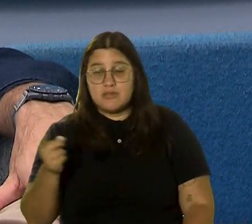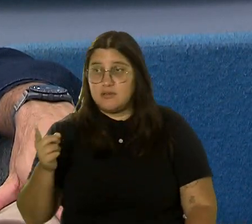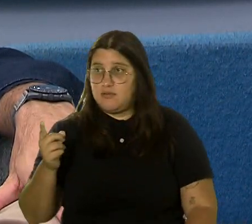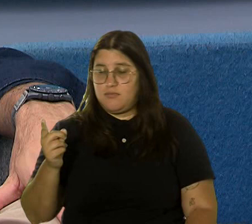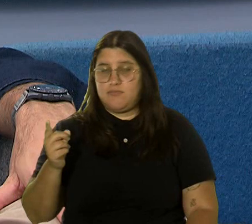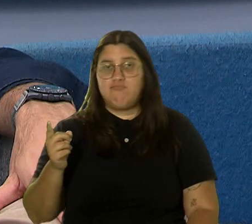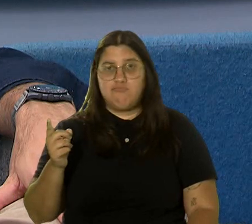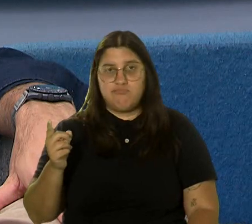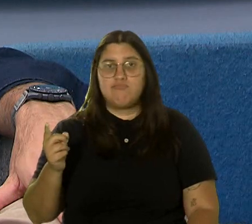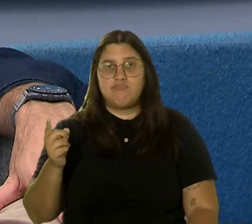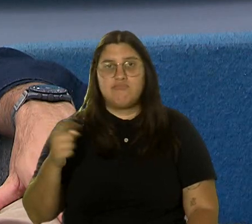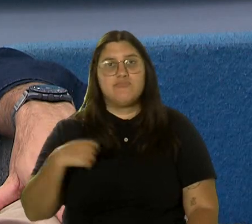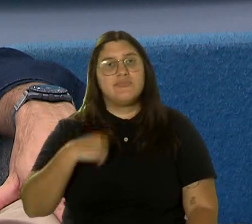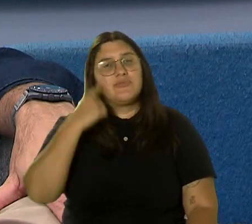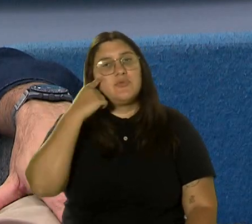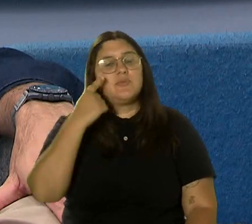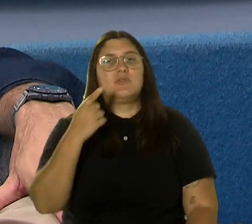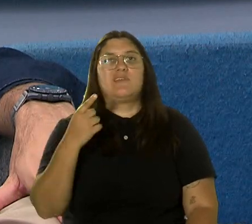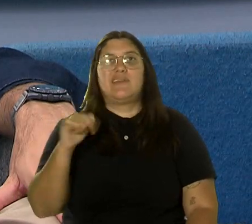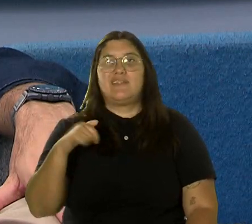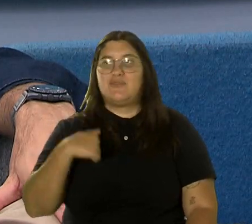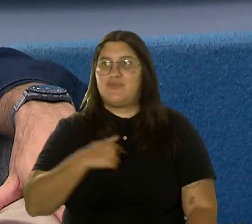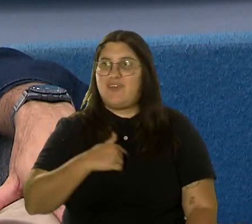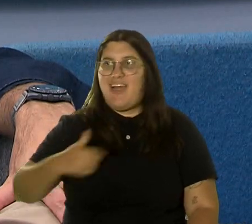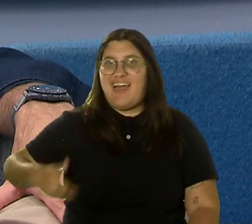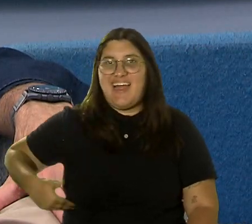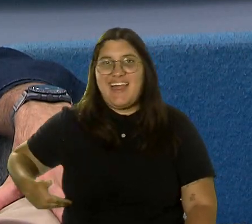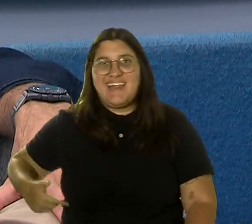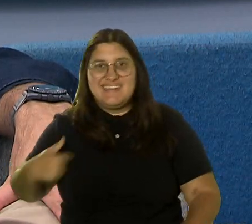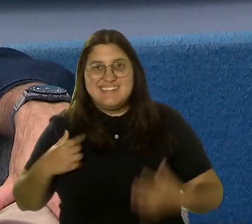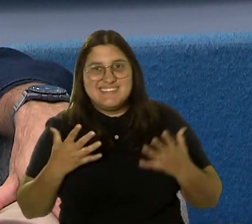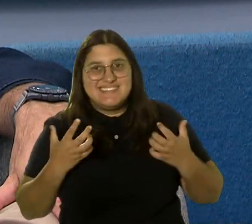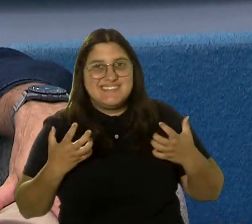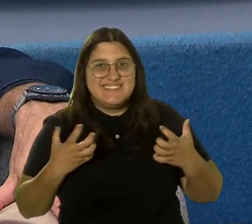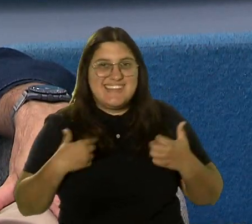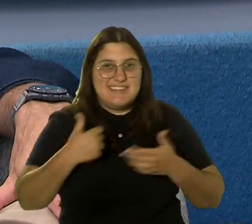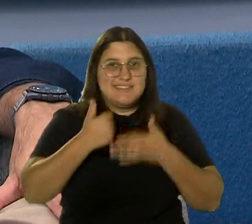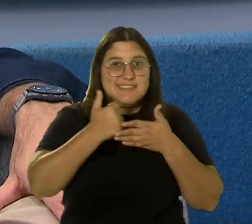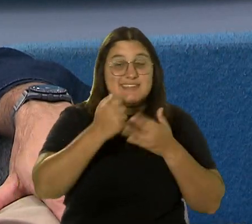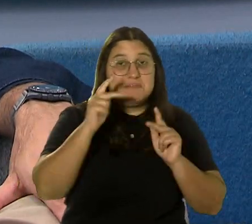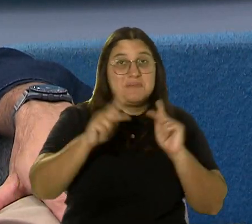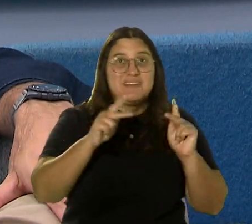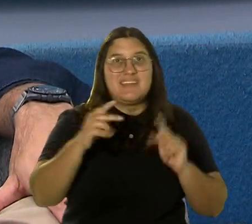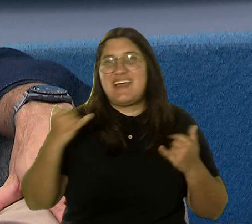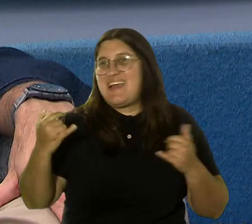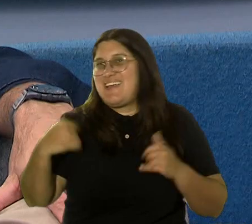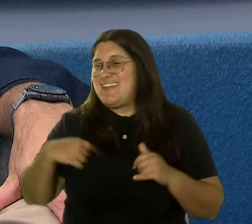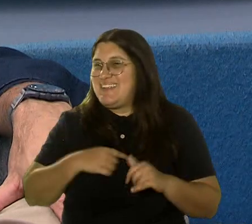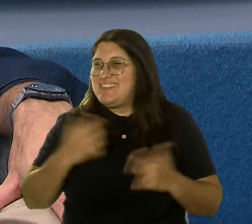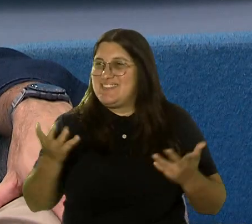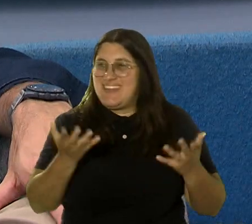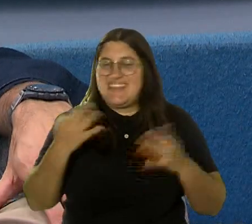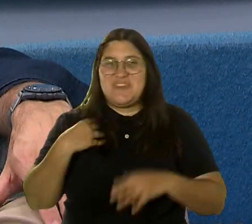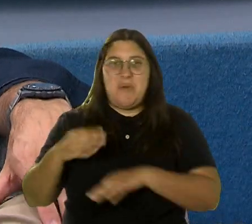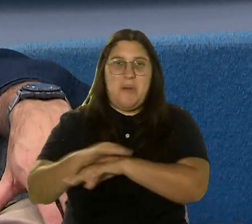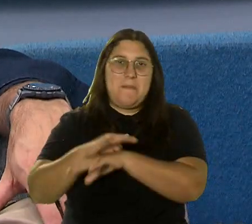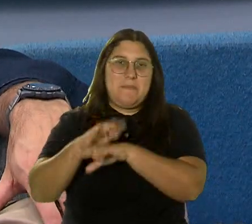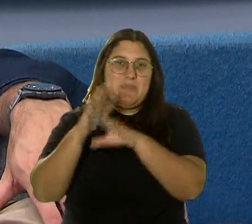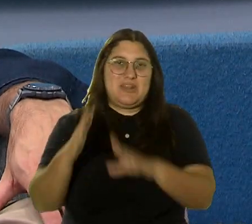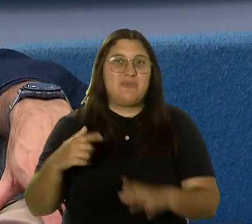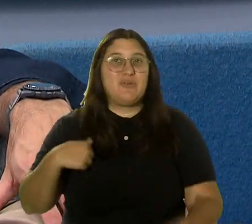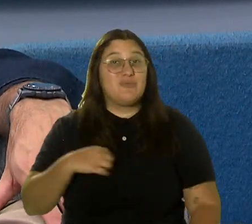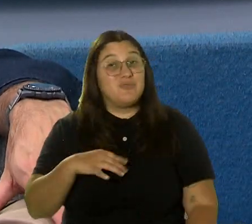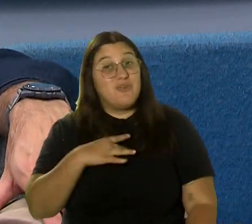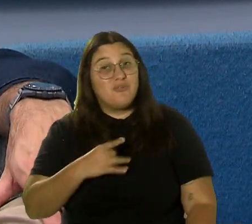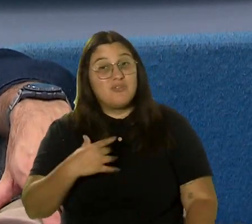Sarna con gusto nos pica, ¿verdad? Nosotros somos servidores y queremos ayudar a las personas. Oye, ahora estamos a los boricuas. Nosotros nos gusta